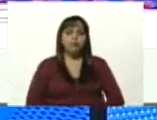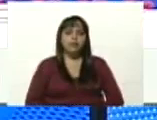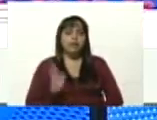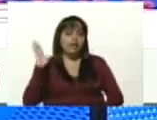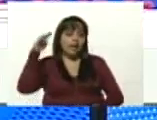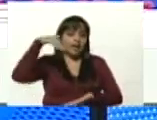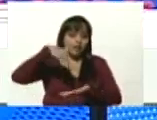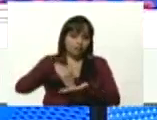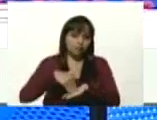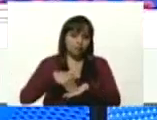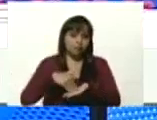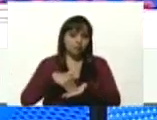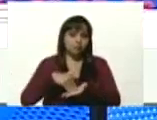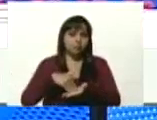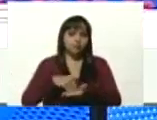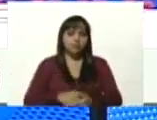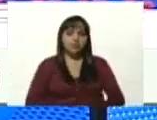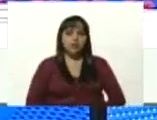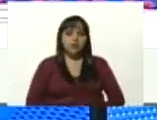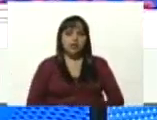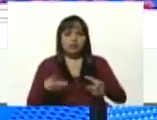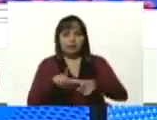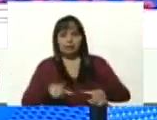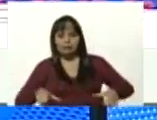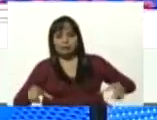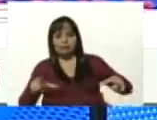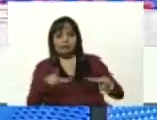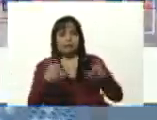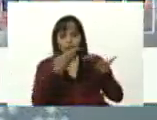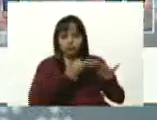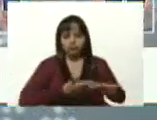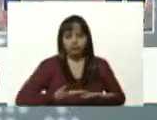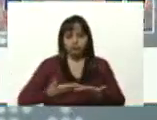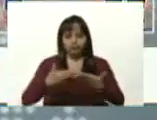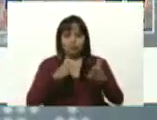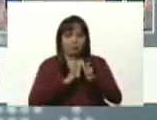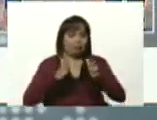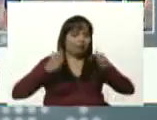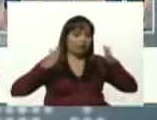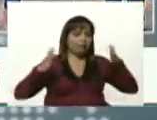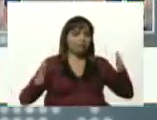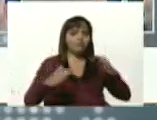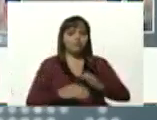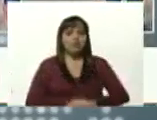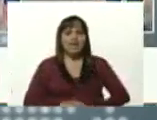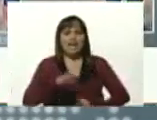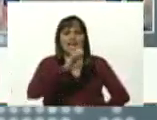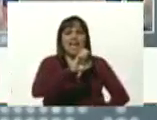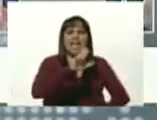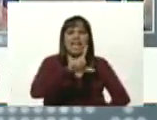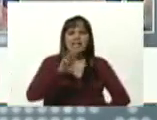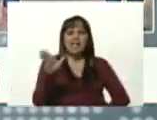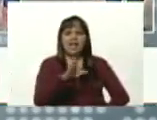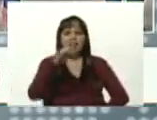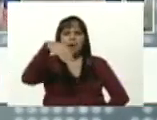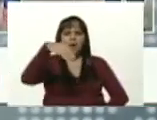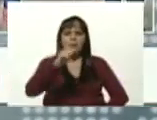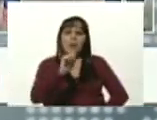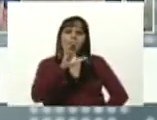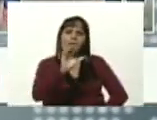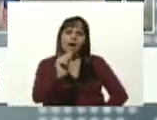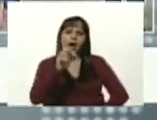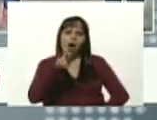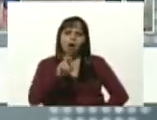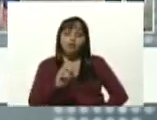Aragua. La Megaldea El Mácaro. La Megaldea El Mácaro es una Megaldea